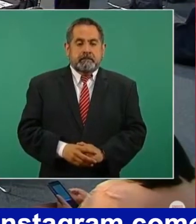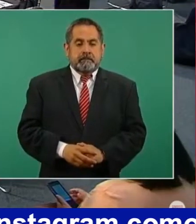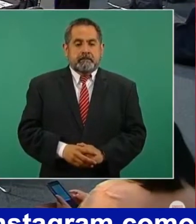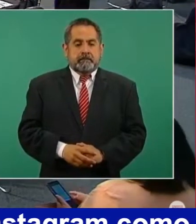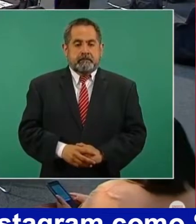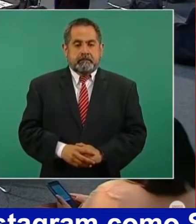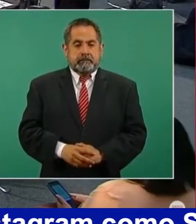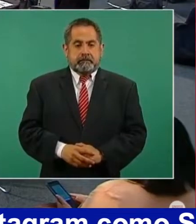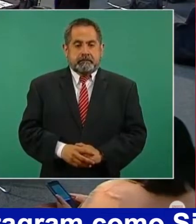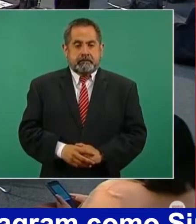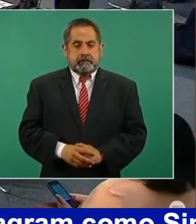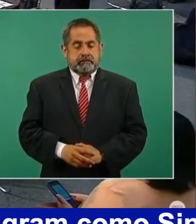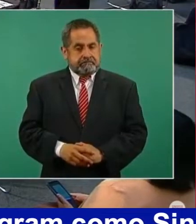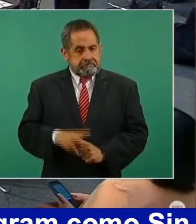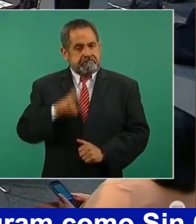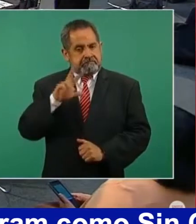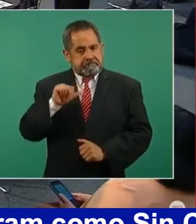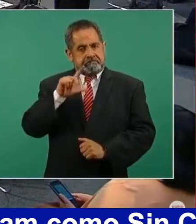ahí vamos, para abajo.